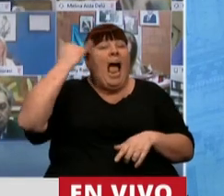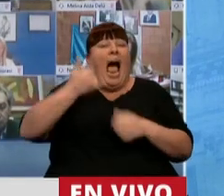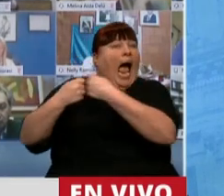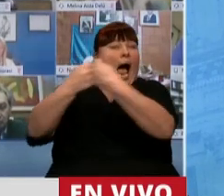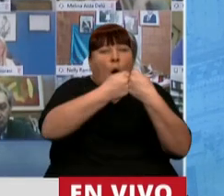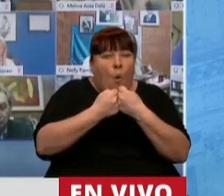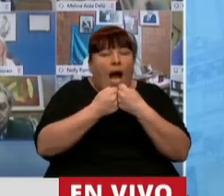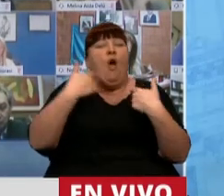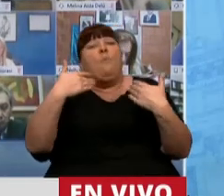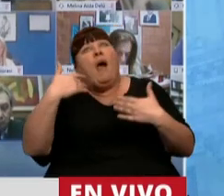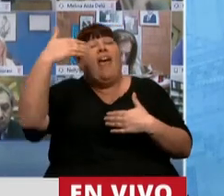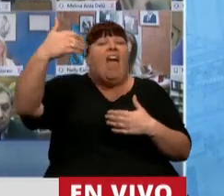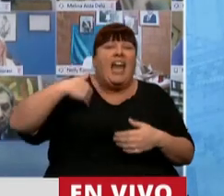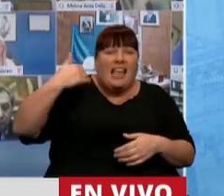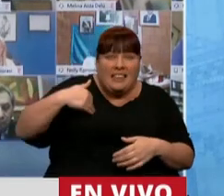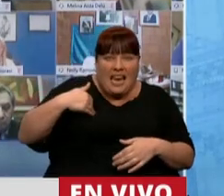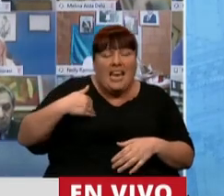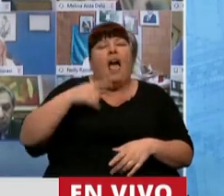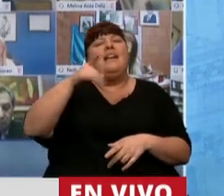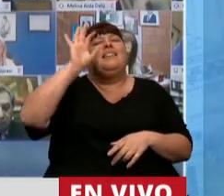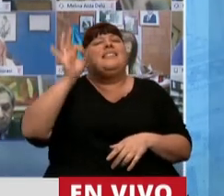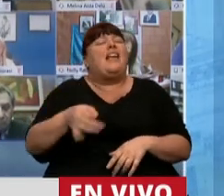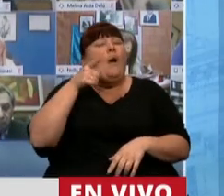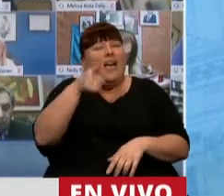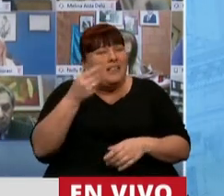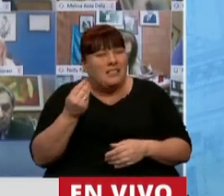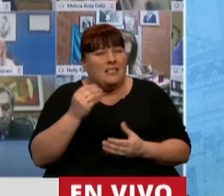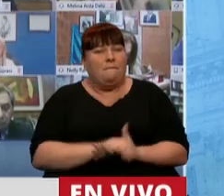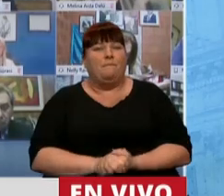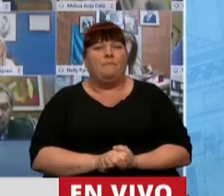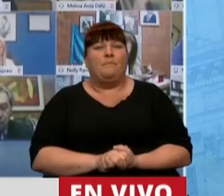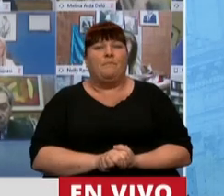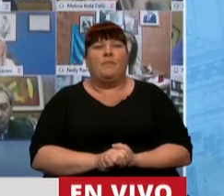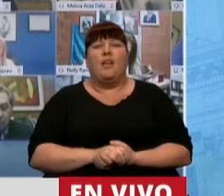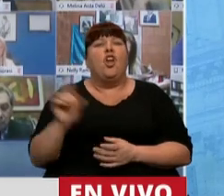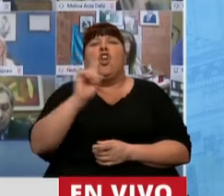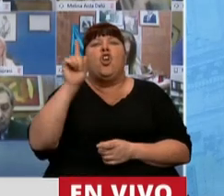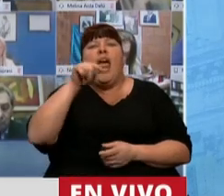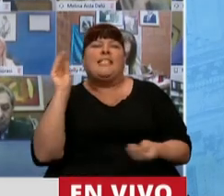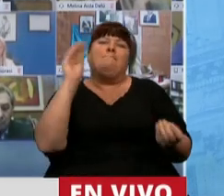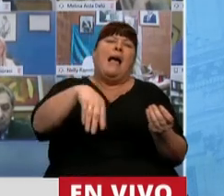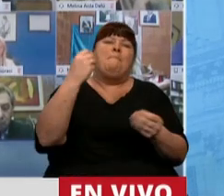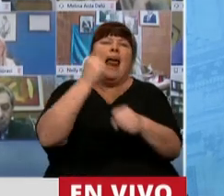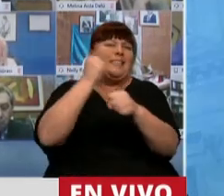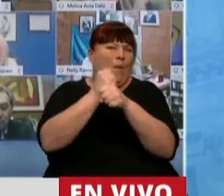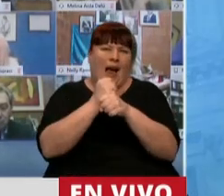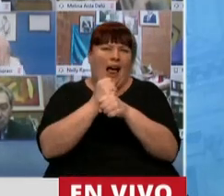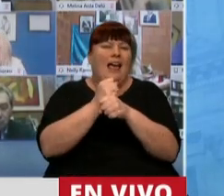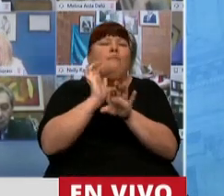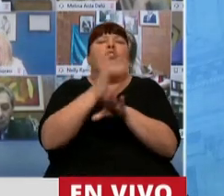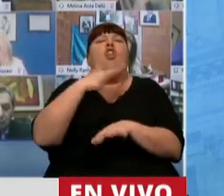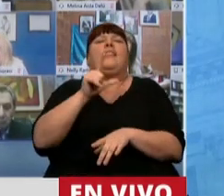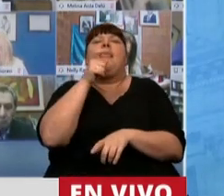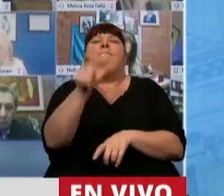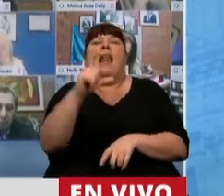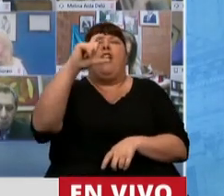consenso y posibilidades en la Argentina, entendiendo que eso no es lo que tiene que estar agregado para trabajar, no entiende lo